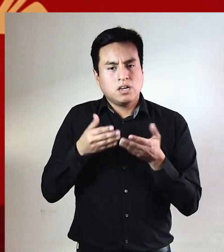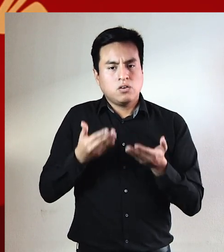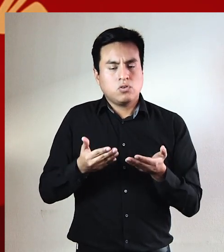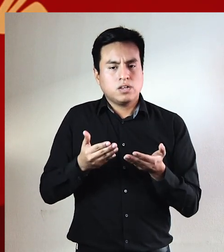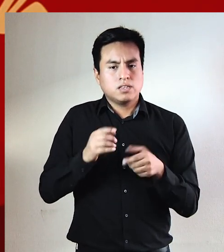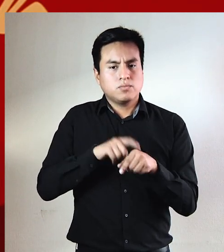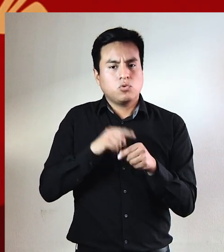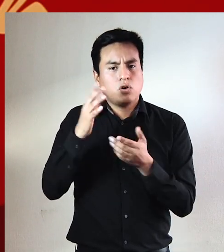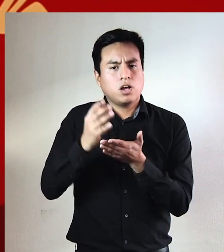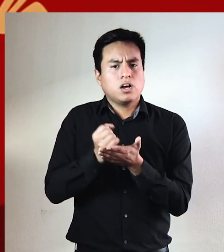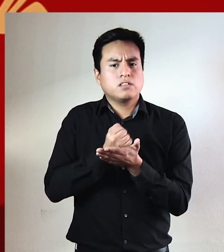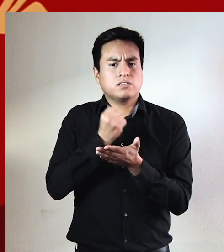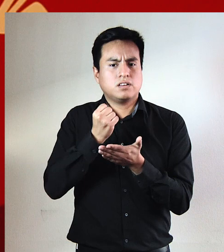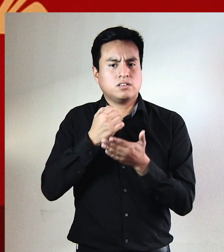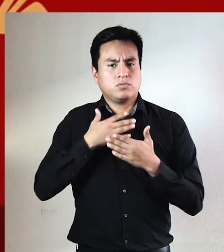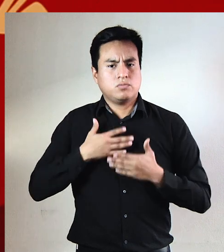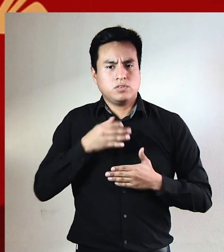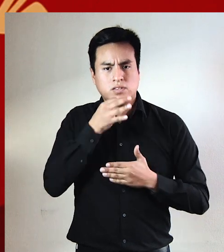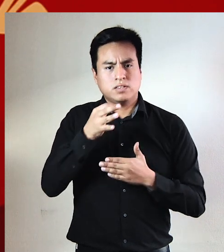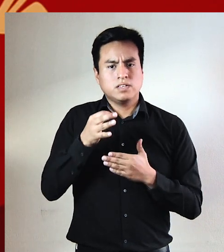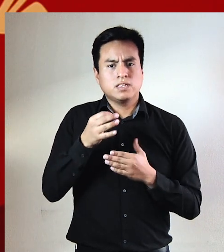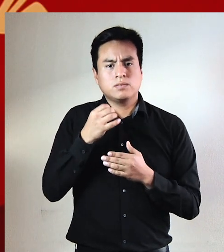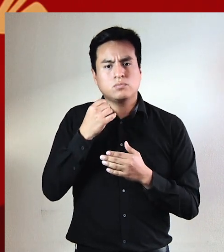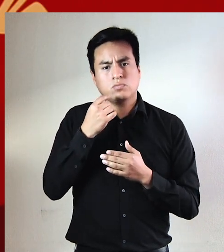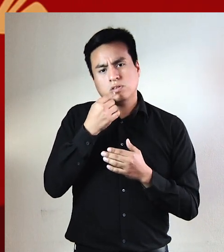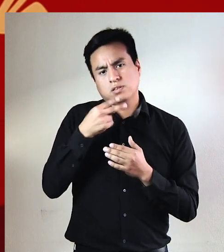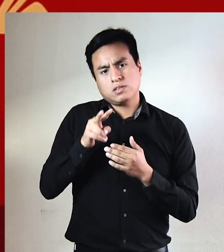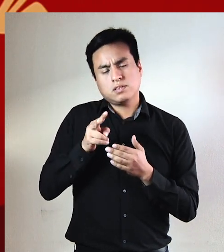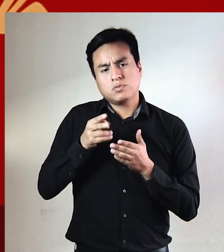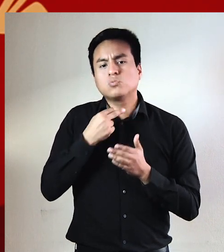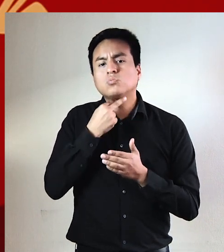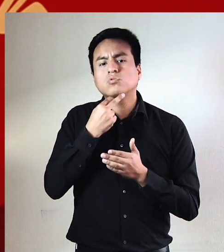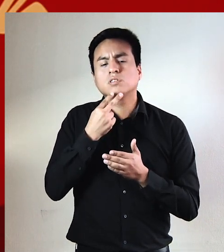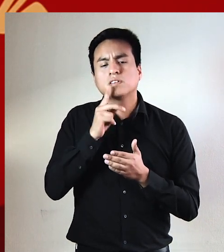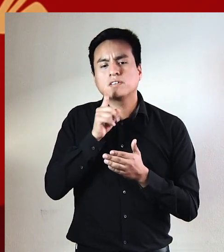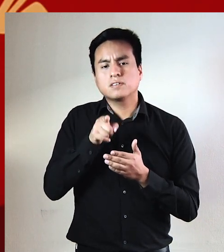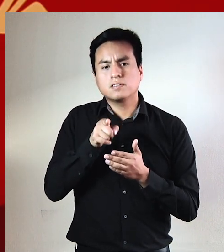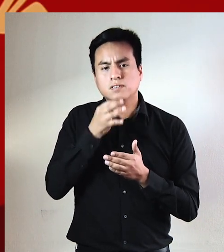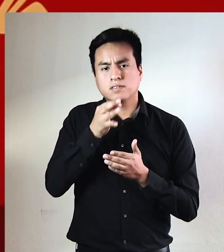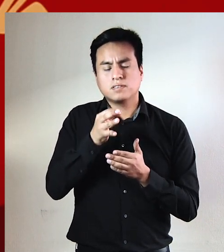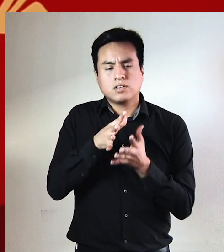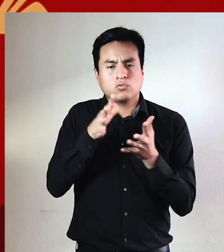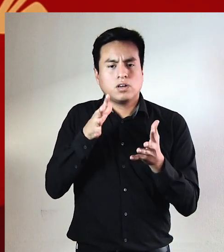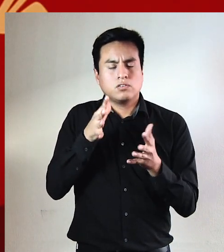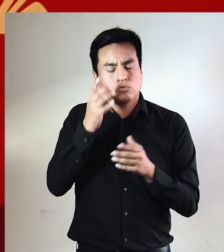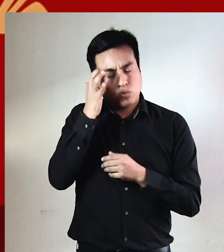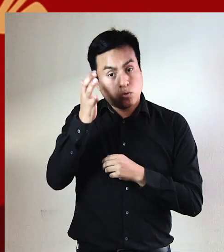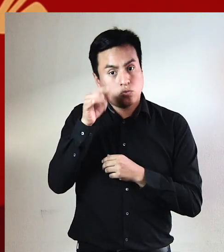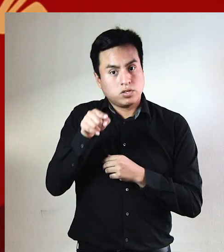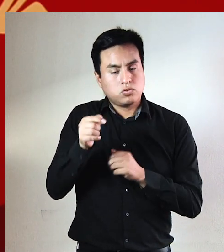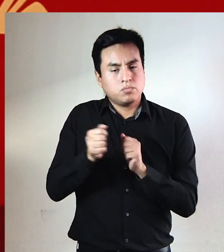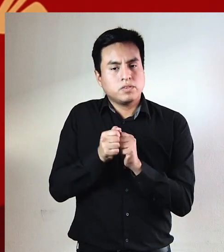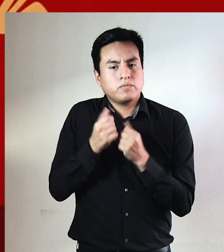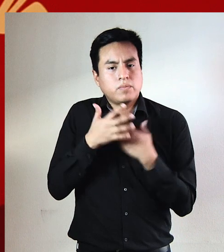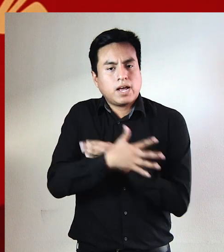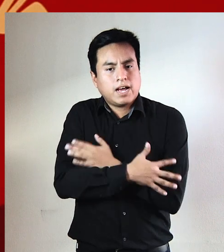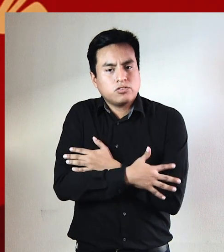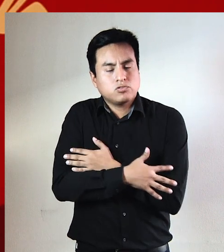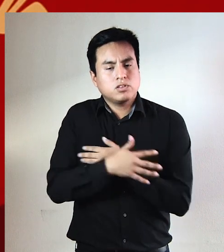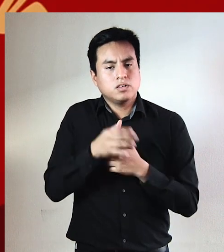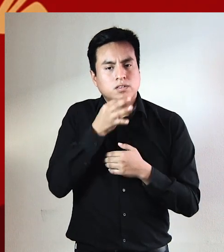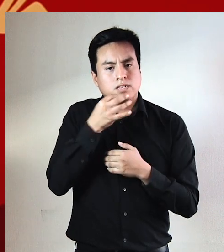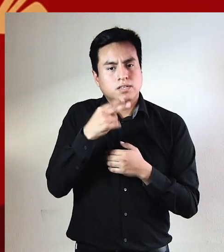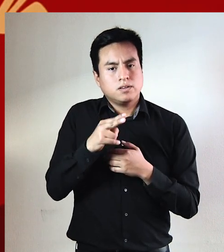Habrá tiempo de alcanzar ese cuerpo vivo y usar sobre esa boca el nacimiento de la voz que quiero. Tanto soñé contigo que mis brazos,